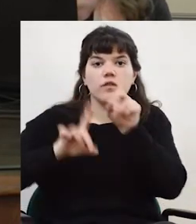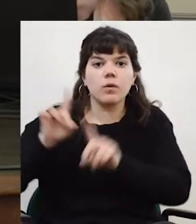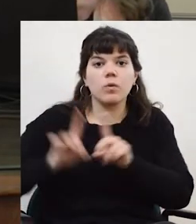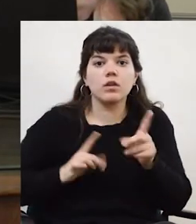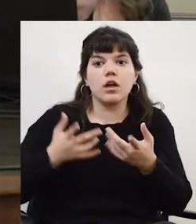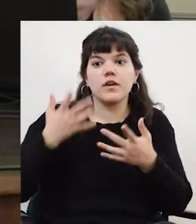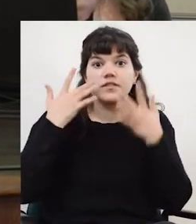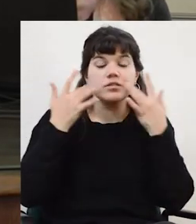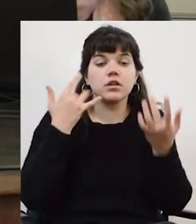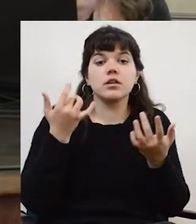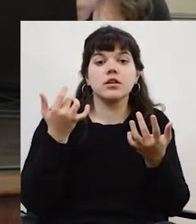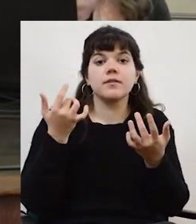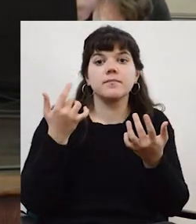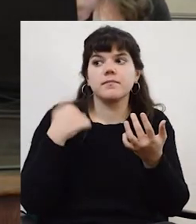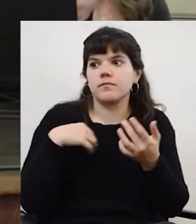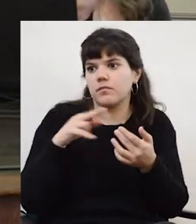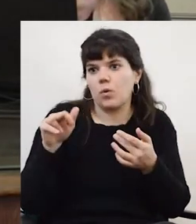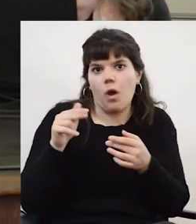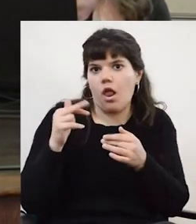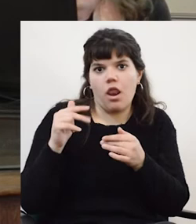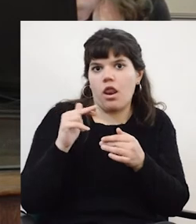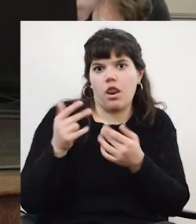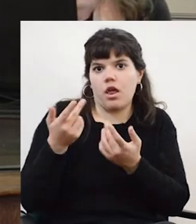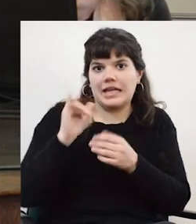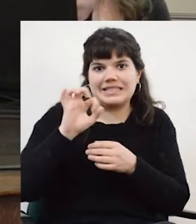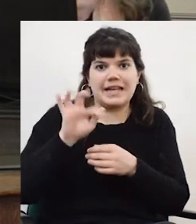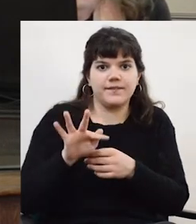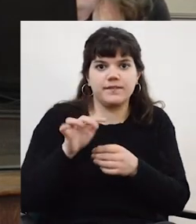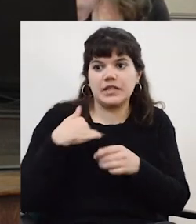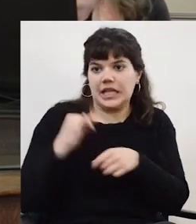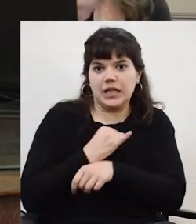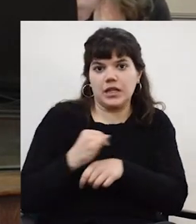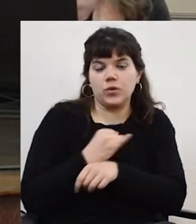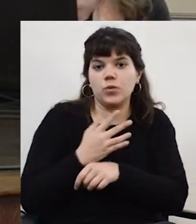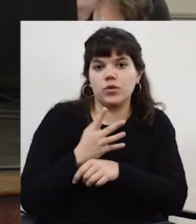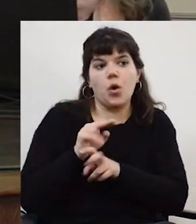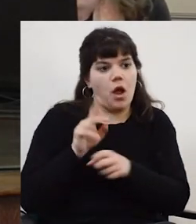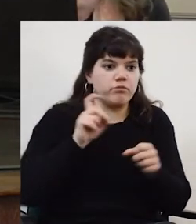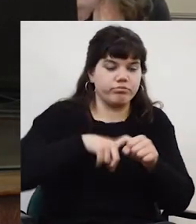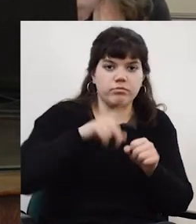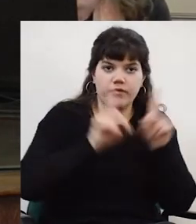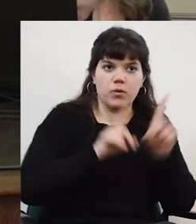de Escuela Nacional de la Universidad Sartre, que somos igual que el ICED, somos un instituto, somos asimilados a la facultad.